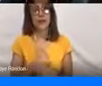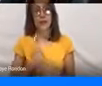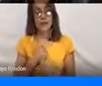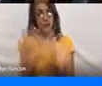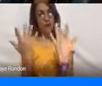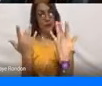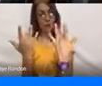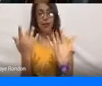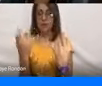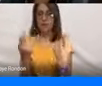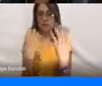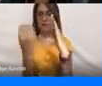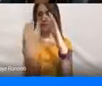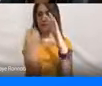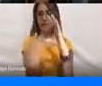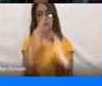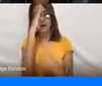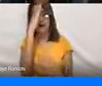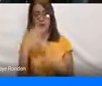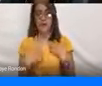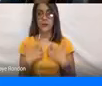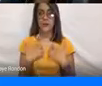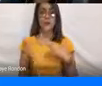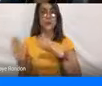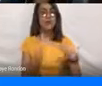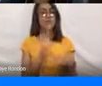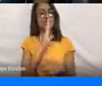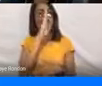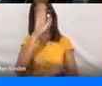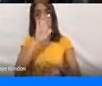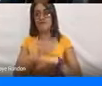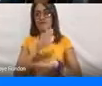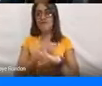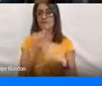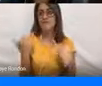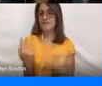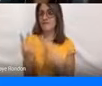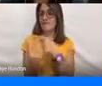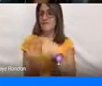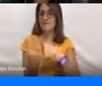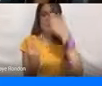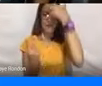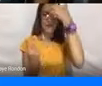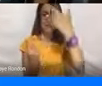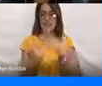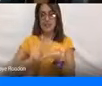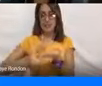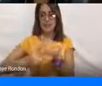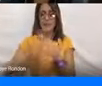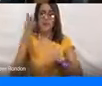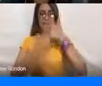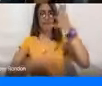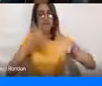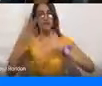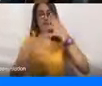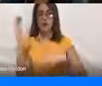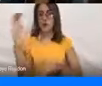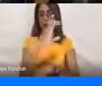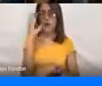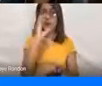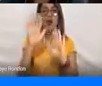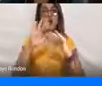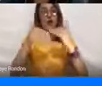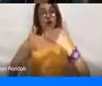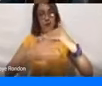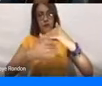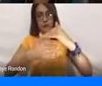esperamos sus inquietudes. Esta tarde, como de costumbre, nos acompañan dos profesionales intérpretes de lengua de señas colombianas del Colegio